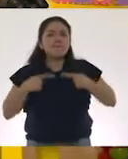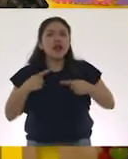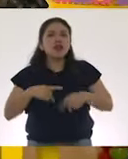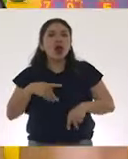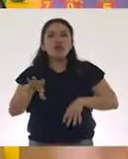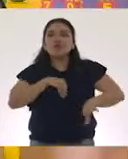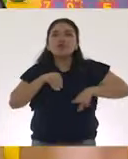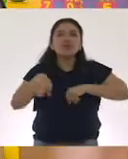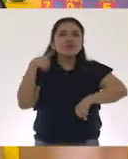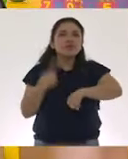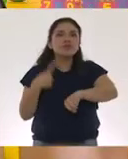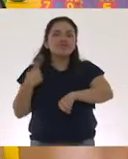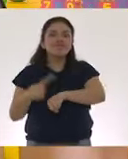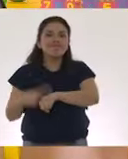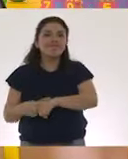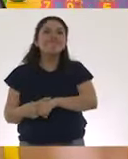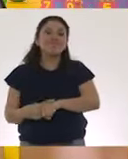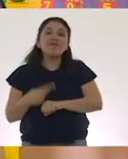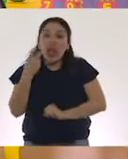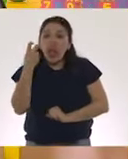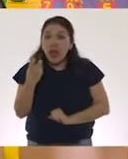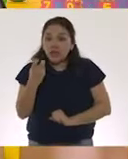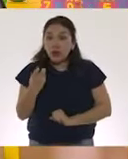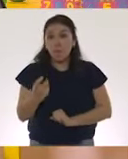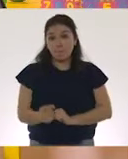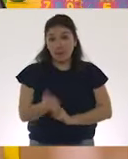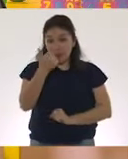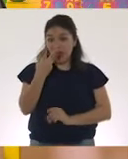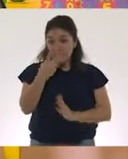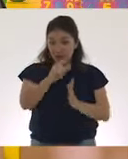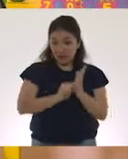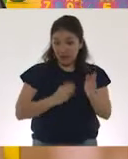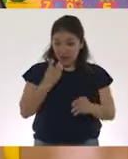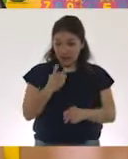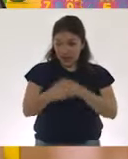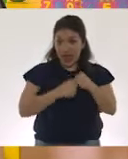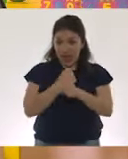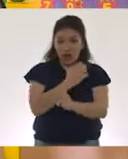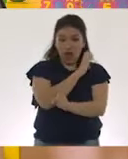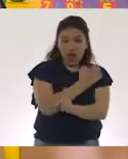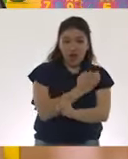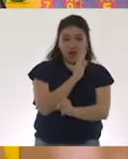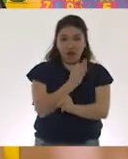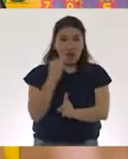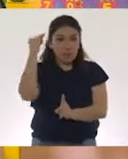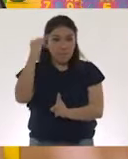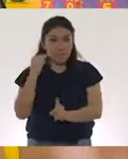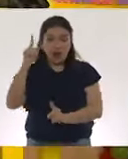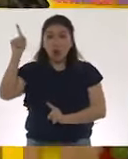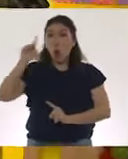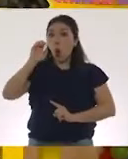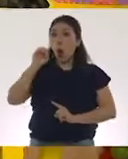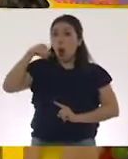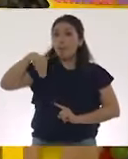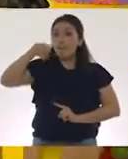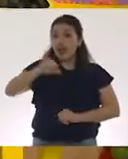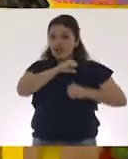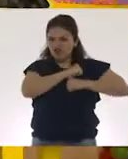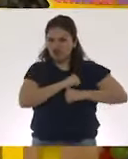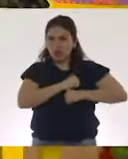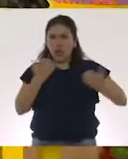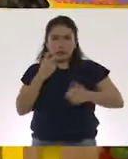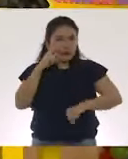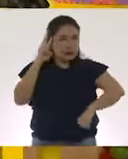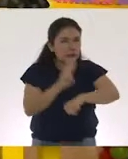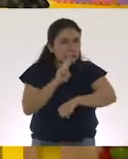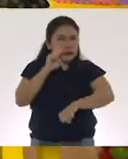involucrada. De tal manera que en los primeros tres meses de este año la Organización Mundial de la Salud se mantuvo al